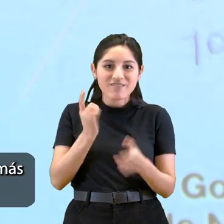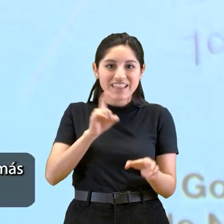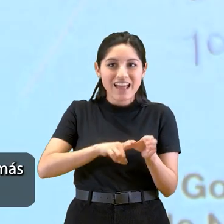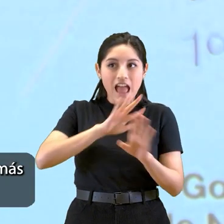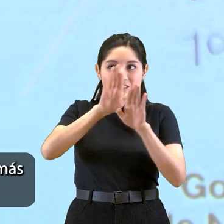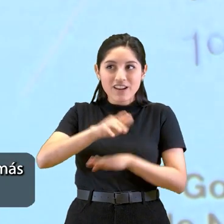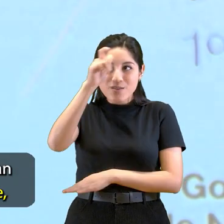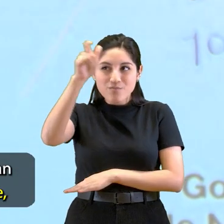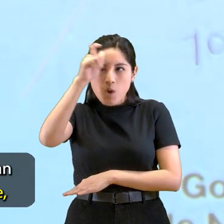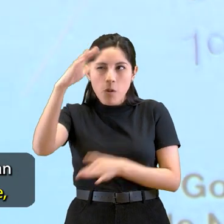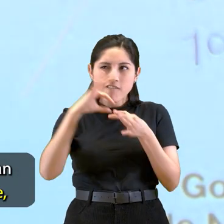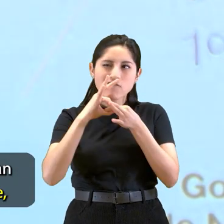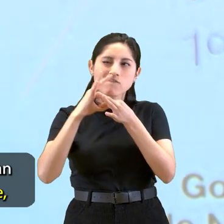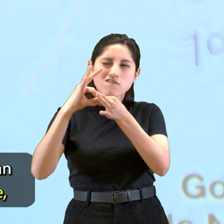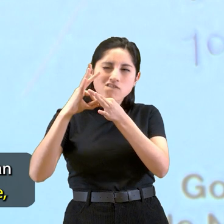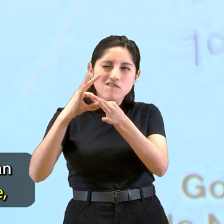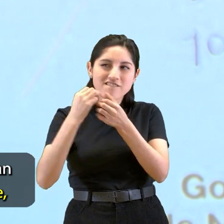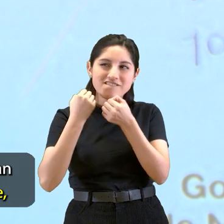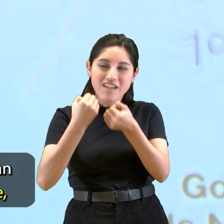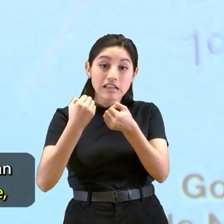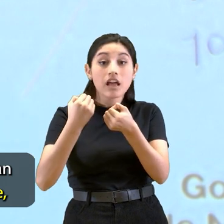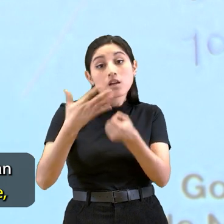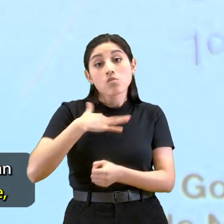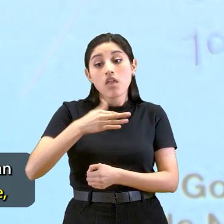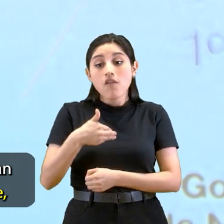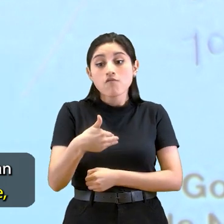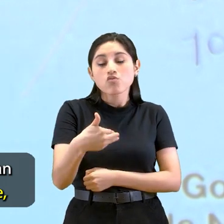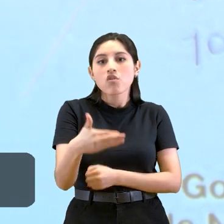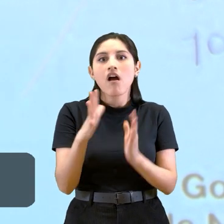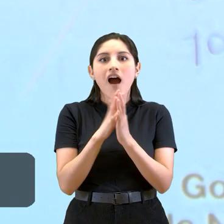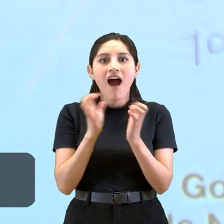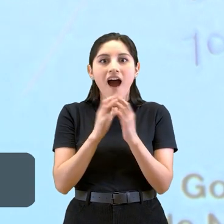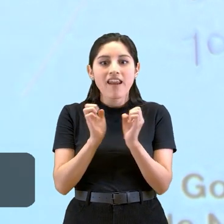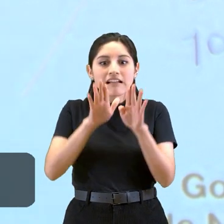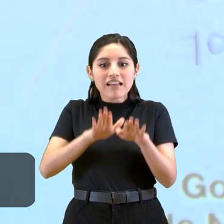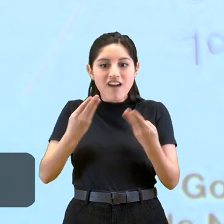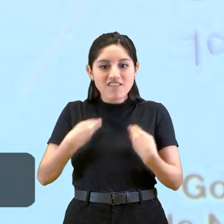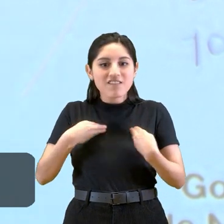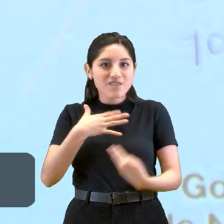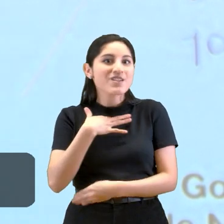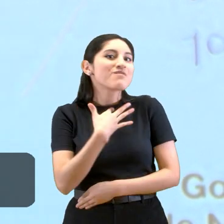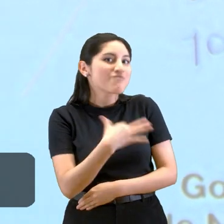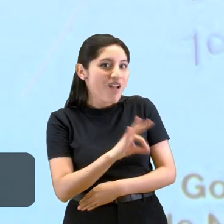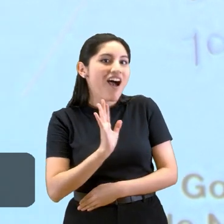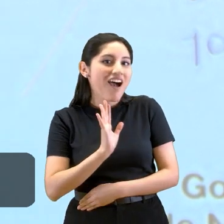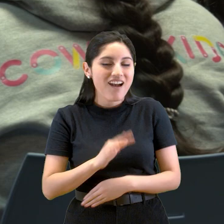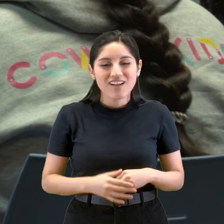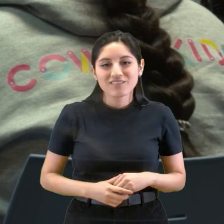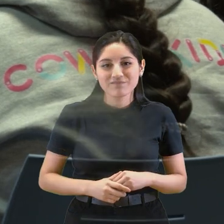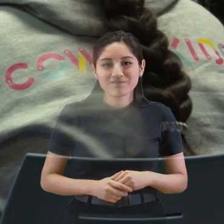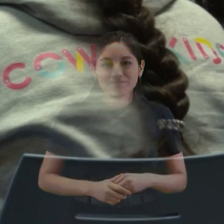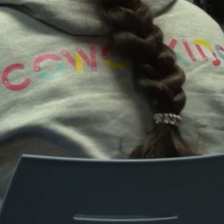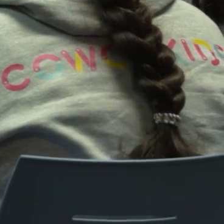cual se van a sentir más pertenecientes a esa localidad y posiblemente tengan más ganas a futuro de quedarse a vivir en ella.